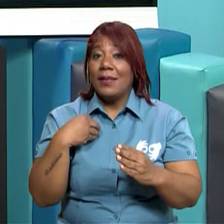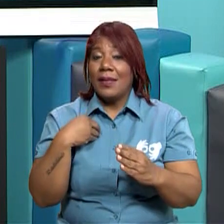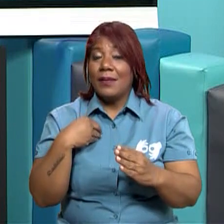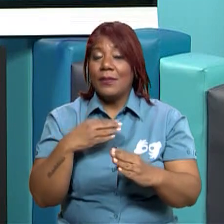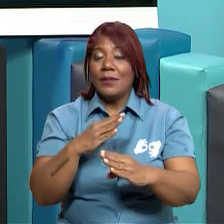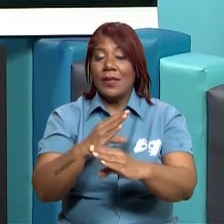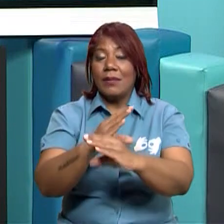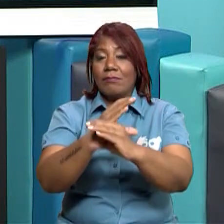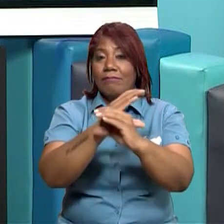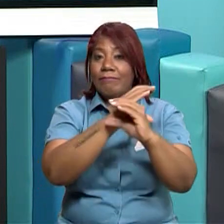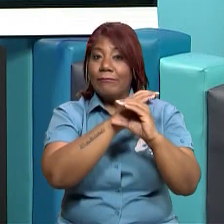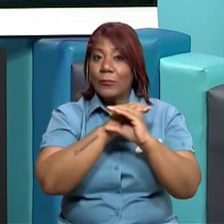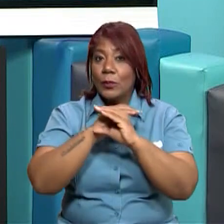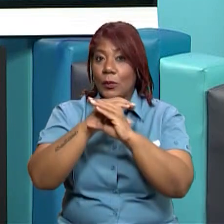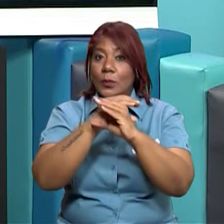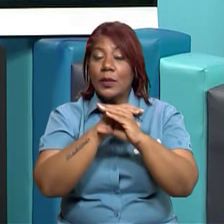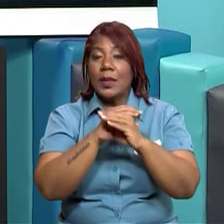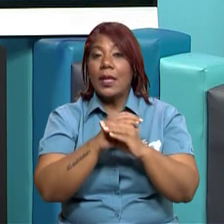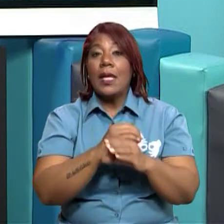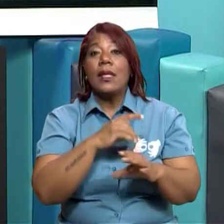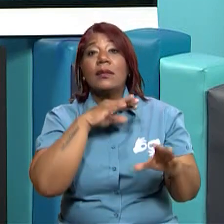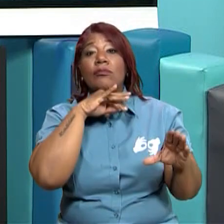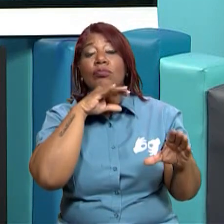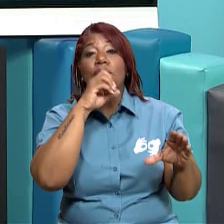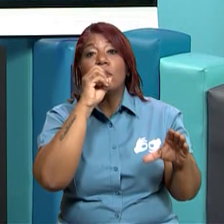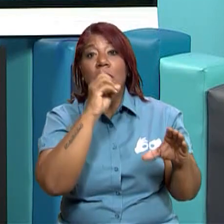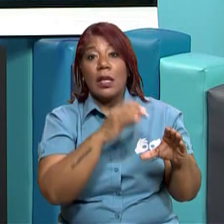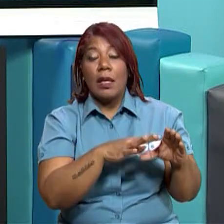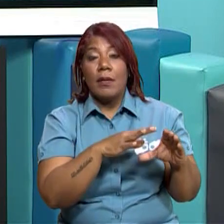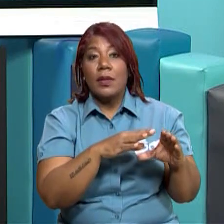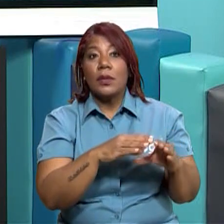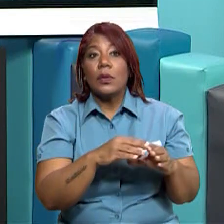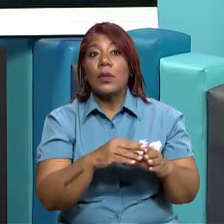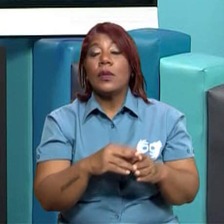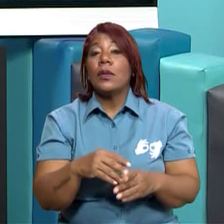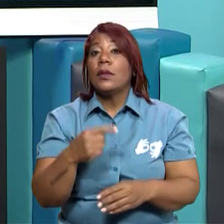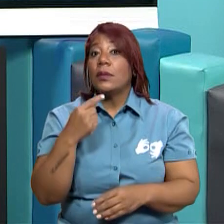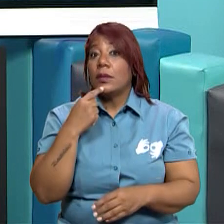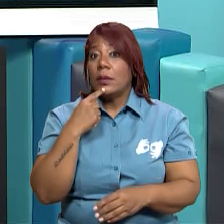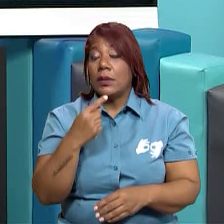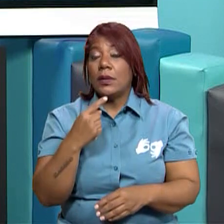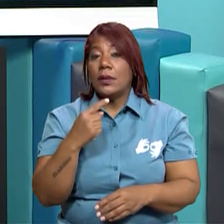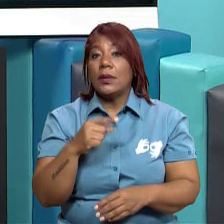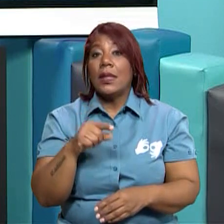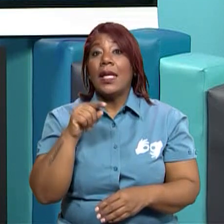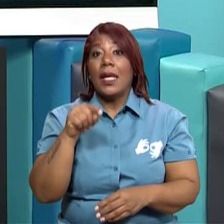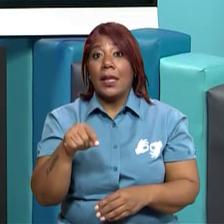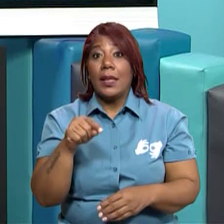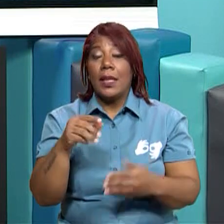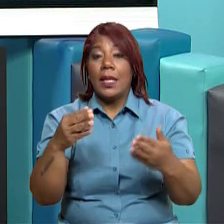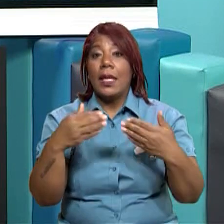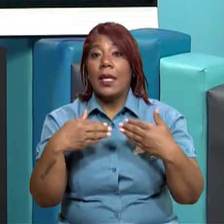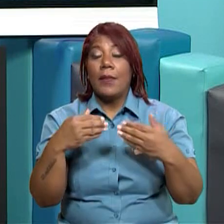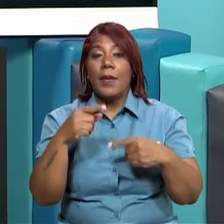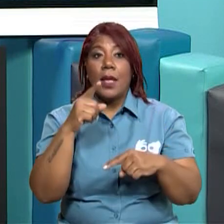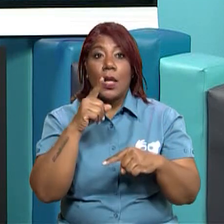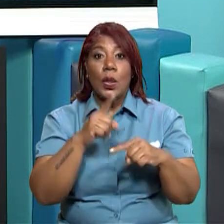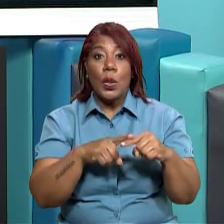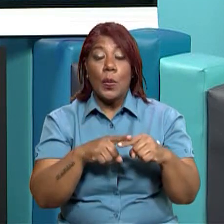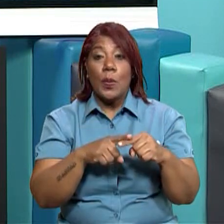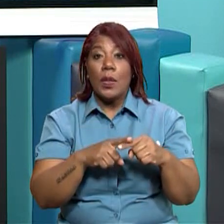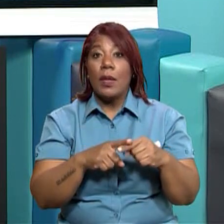el día, en días pasados, cuando comenzó el mes de julio, ya aquí en Panamá, no podemos